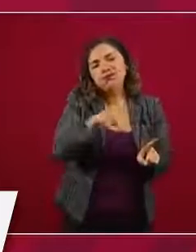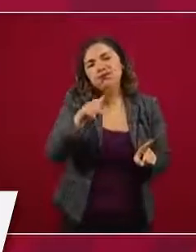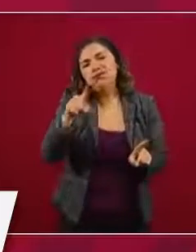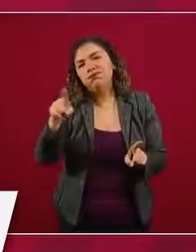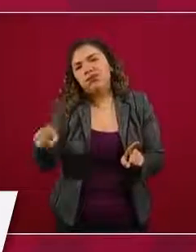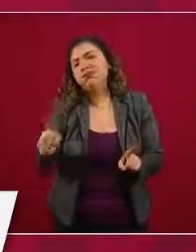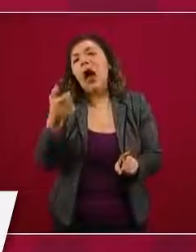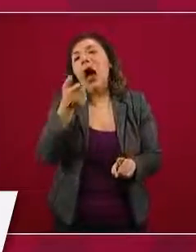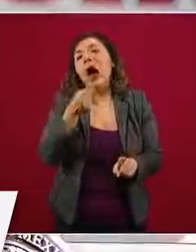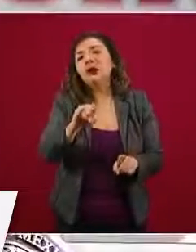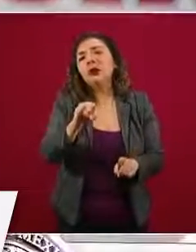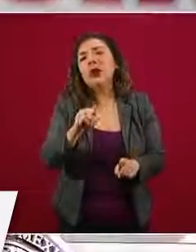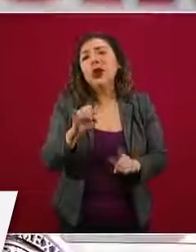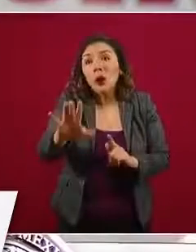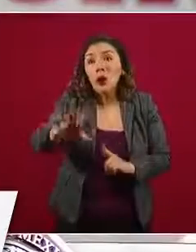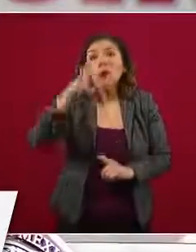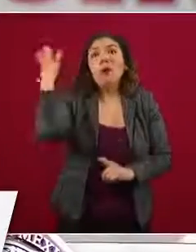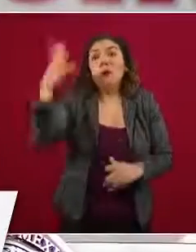de reducir la velocidad de los contagios.